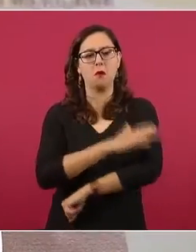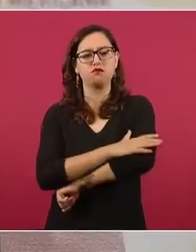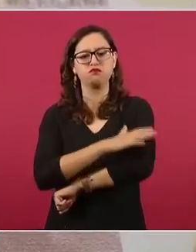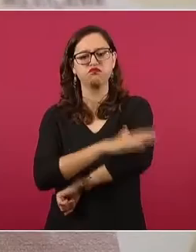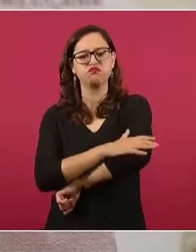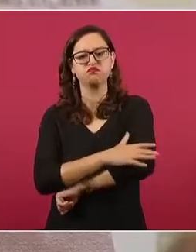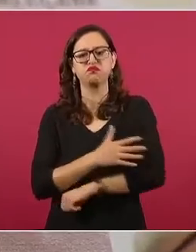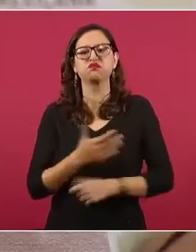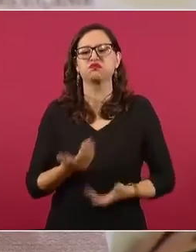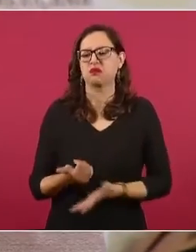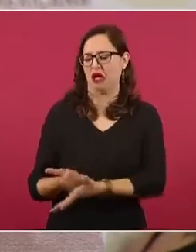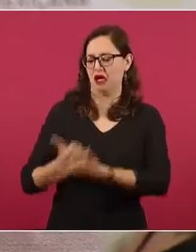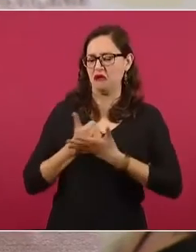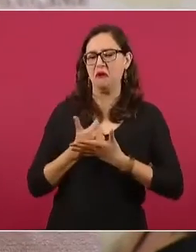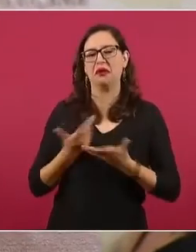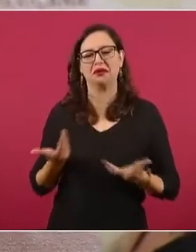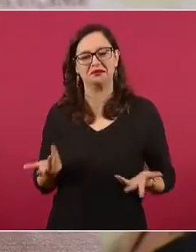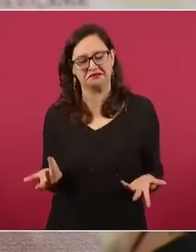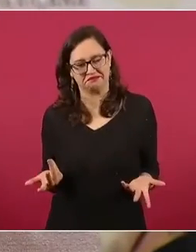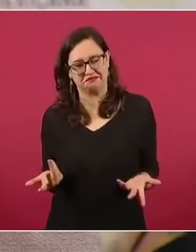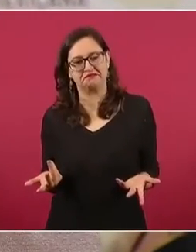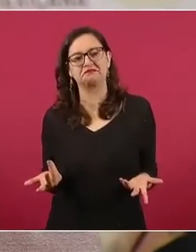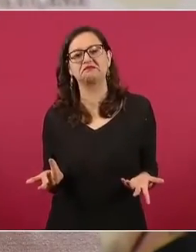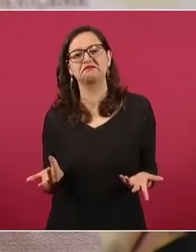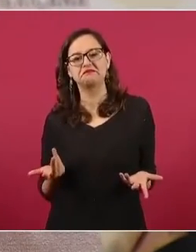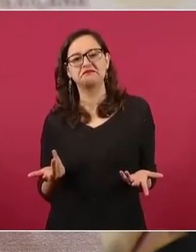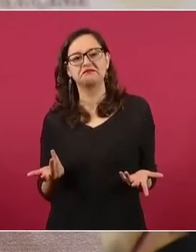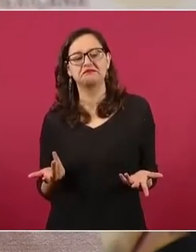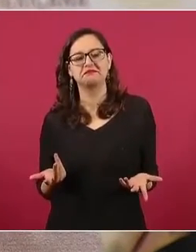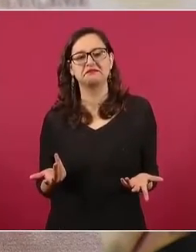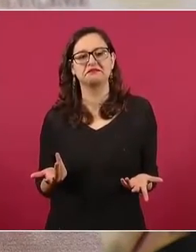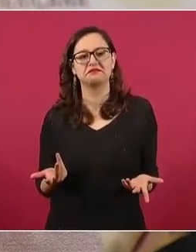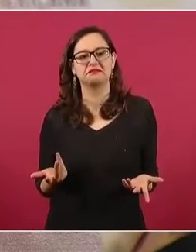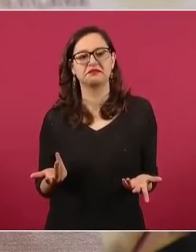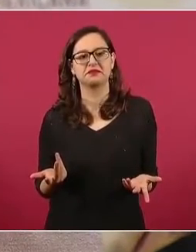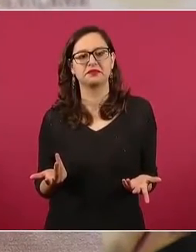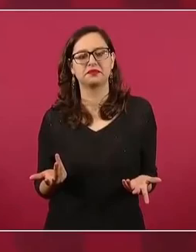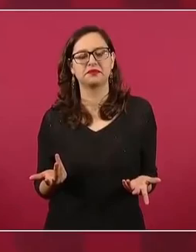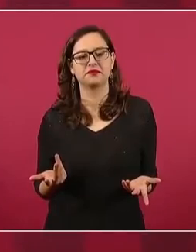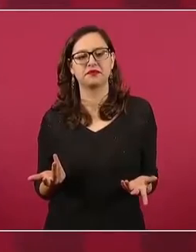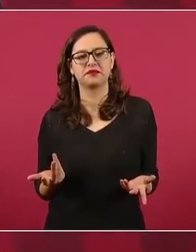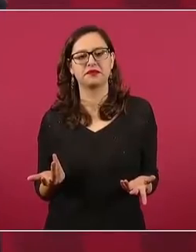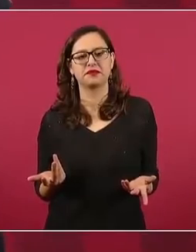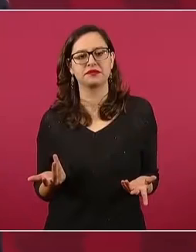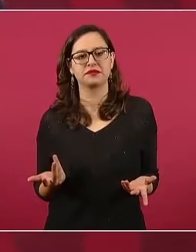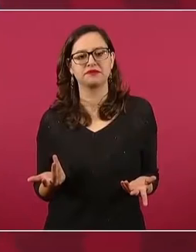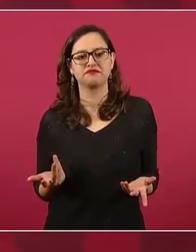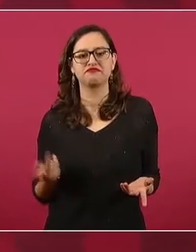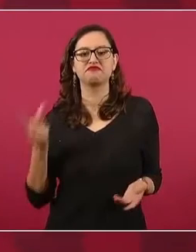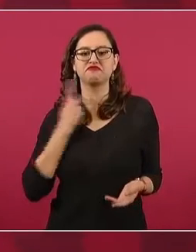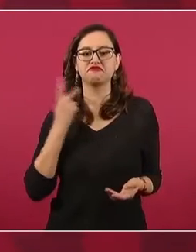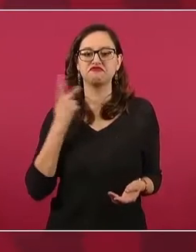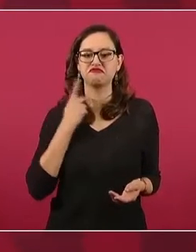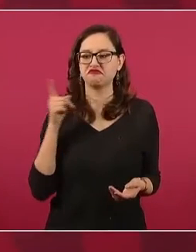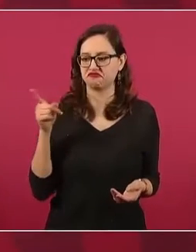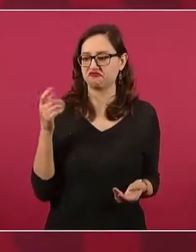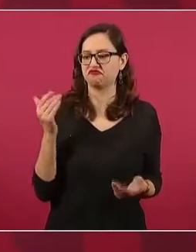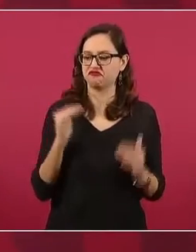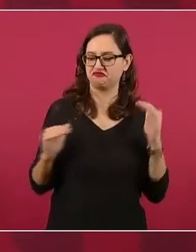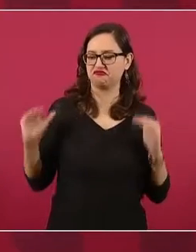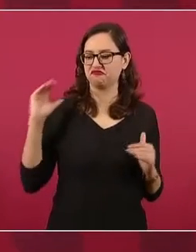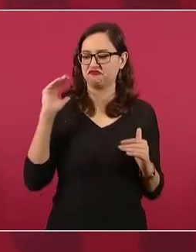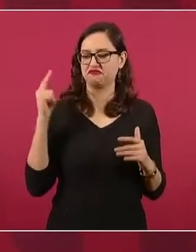que es político influyente